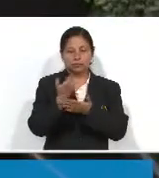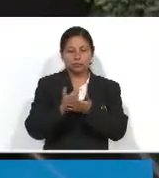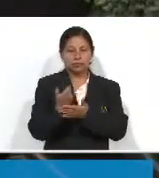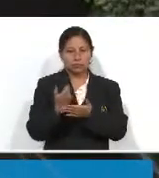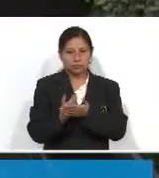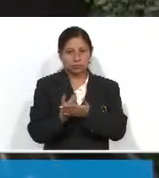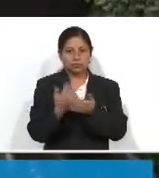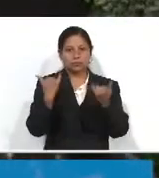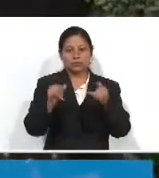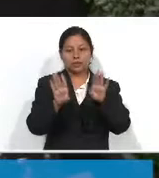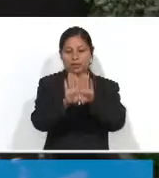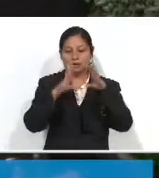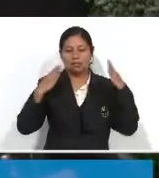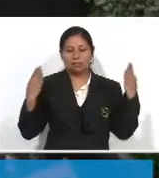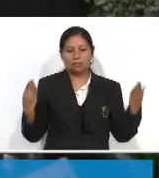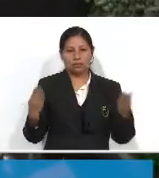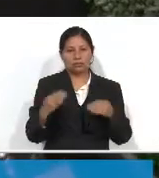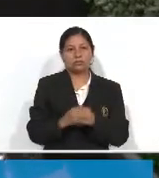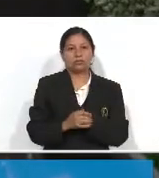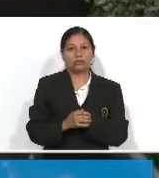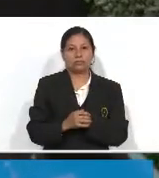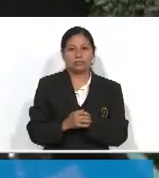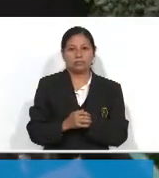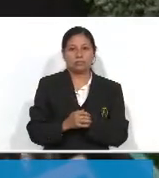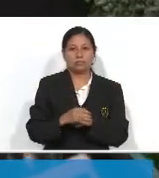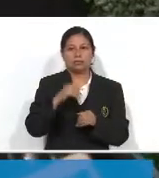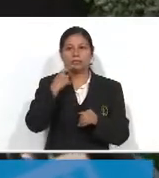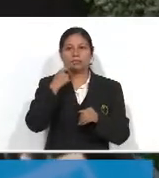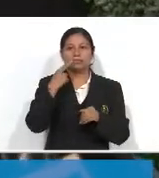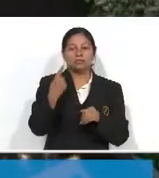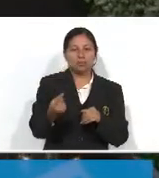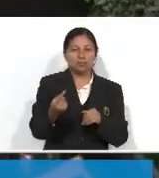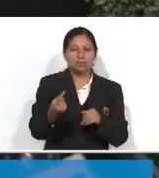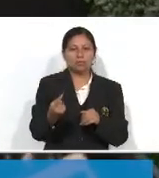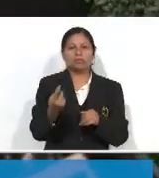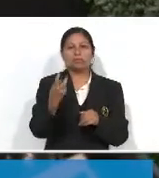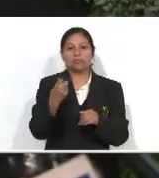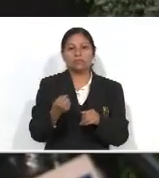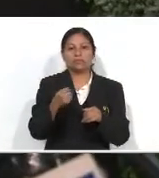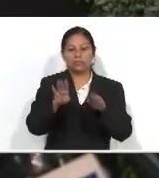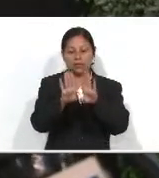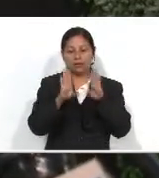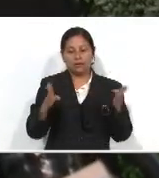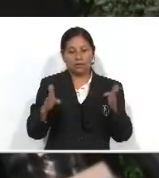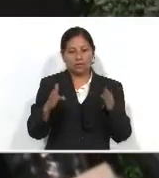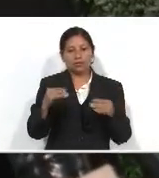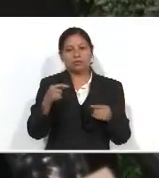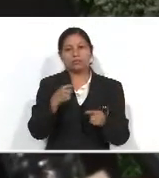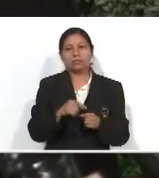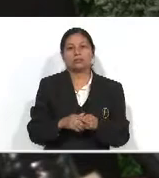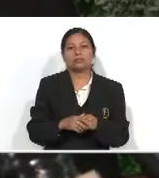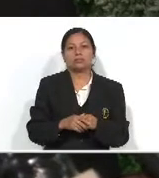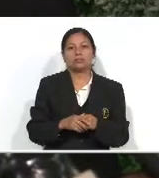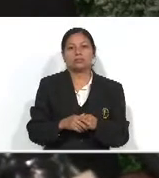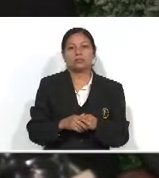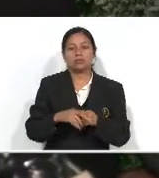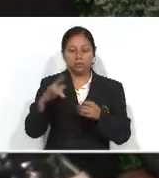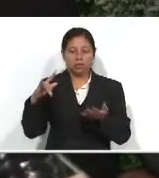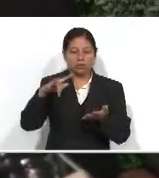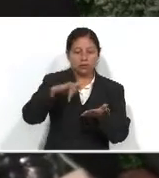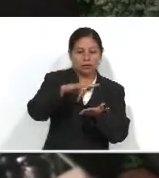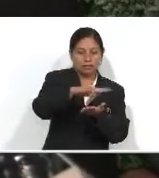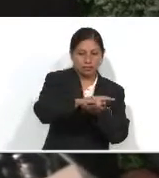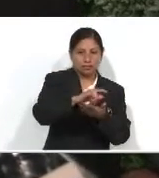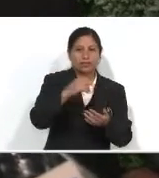caso se debe de reabrir, un paso importantísimo es la reapertura, en este caso, del aeropuerto porque nosotros